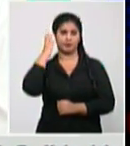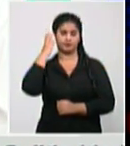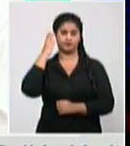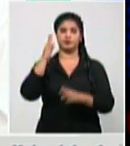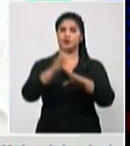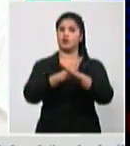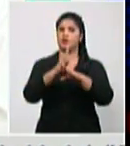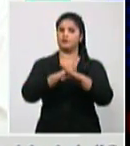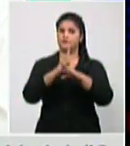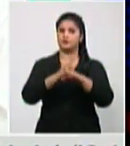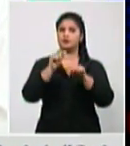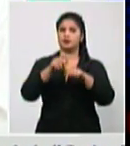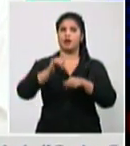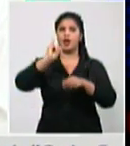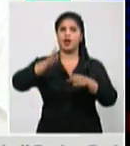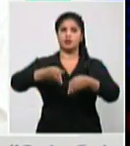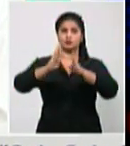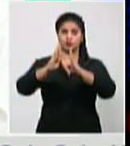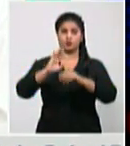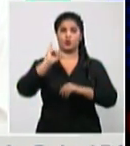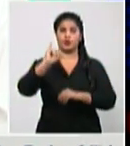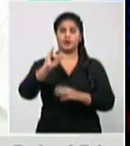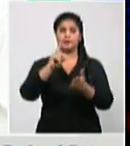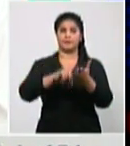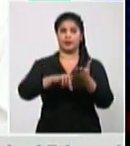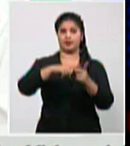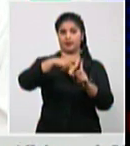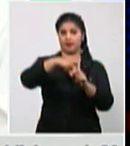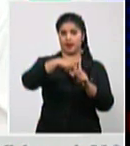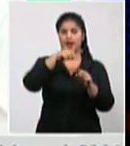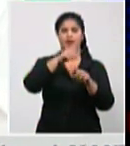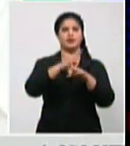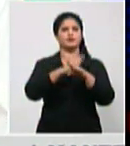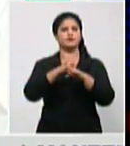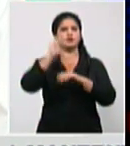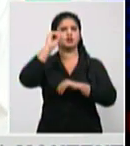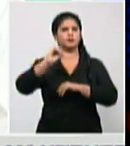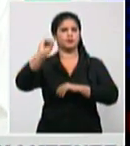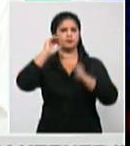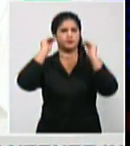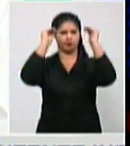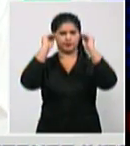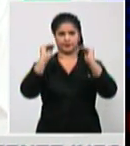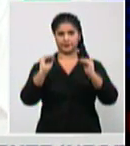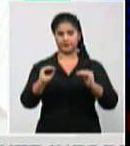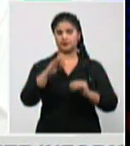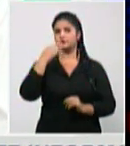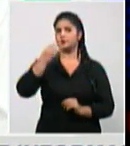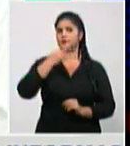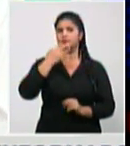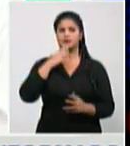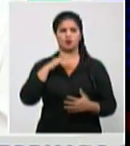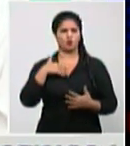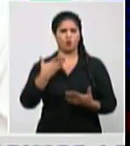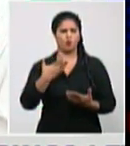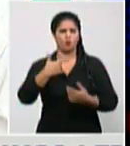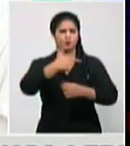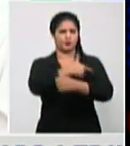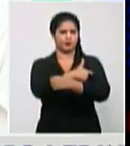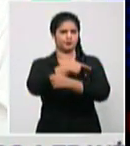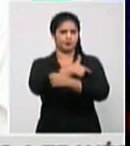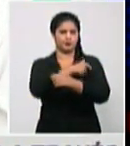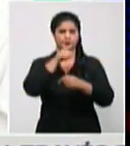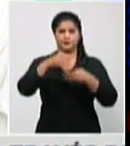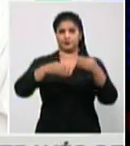instituto Finlay donde se le explicó cómo van la las vacunas nuestras los candidatos